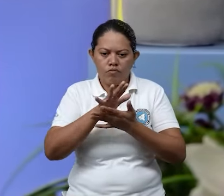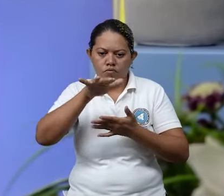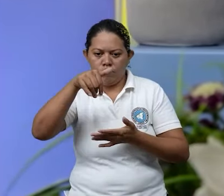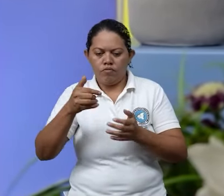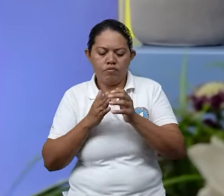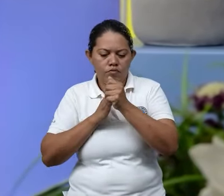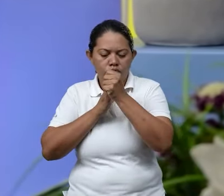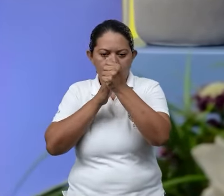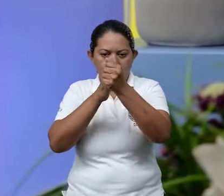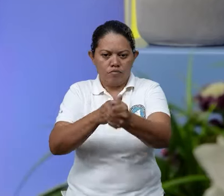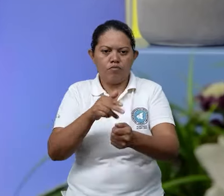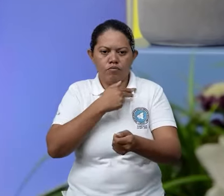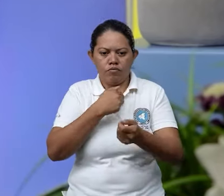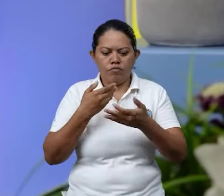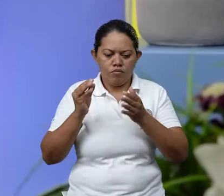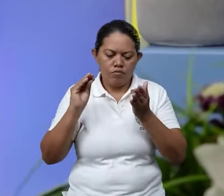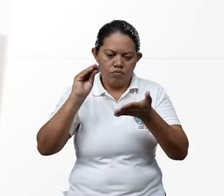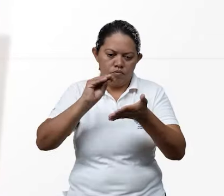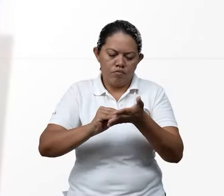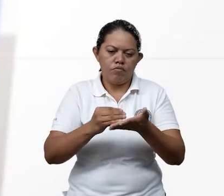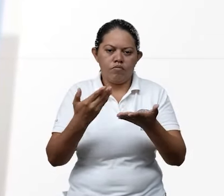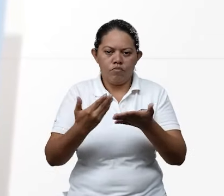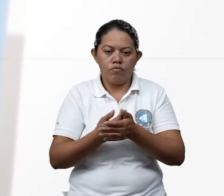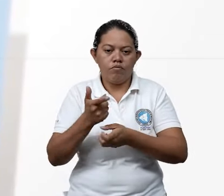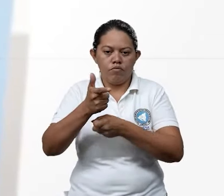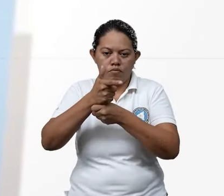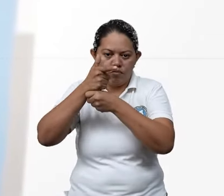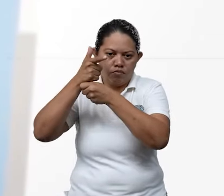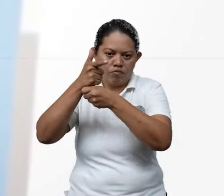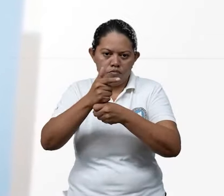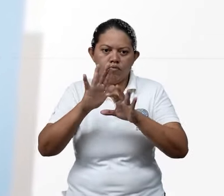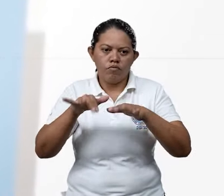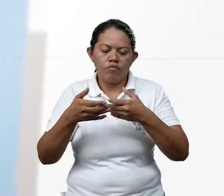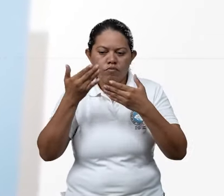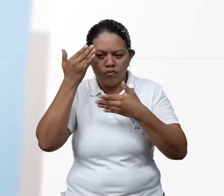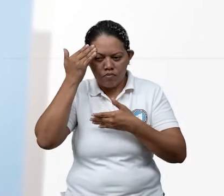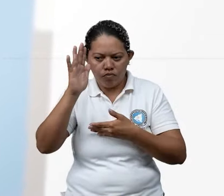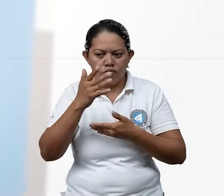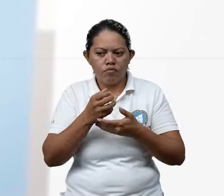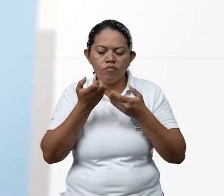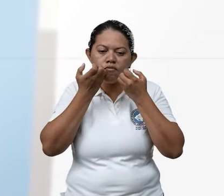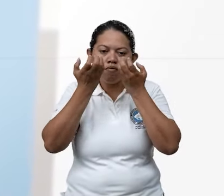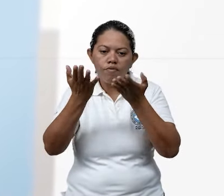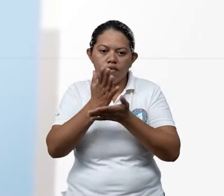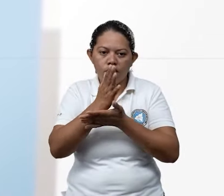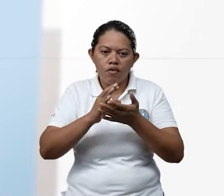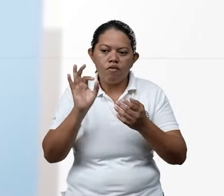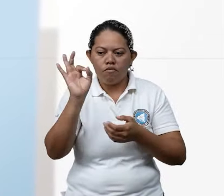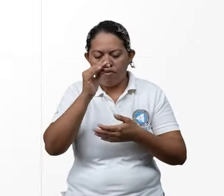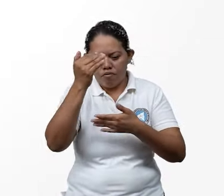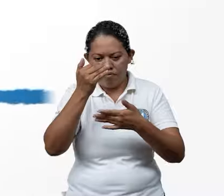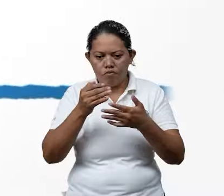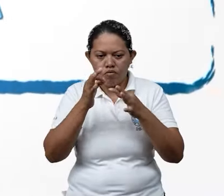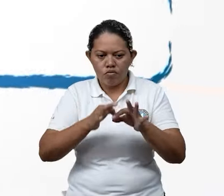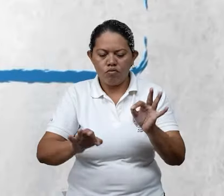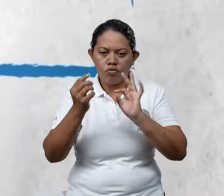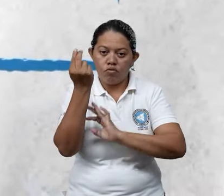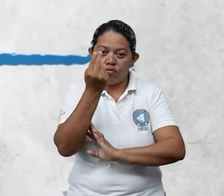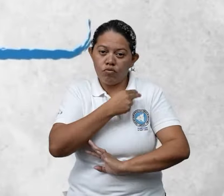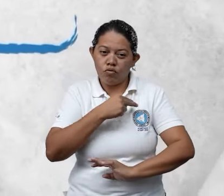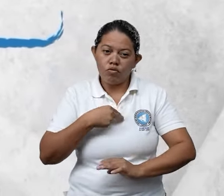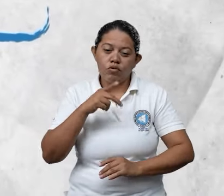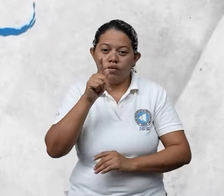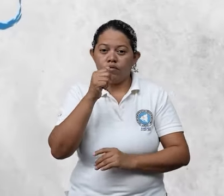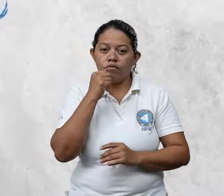creado guías populares, se han creado videos también para dar a conocer o explicar a la gente de mejor manera, no solamente algo